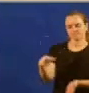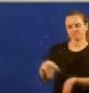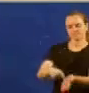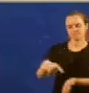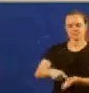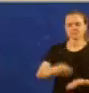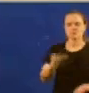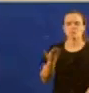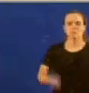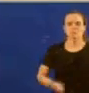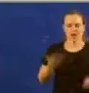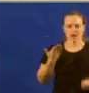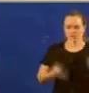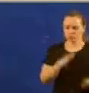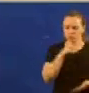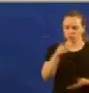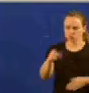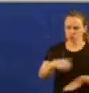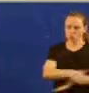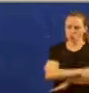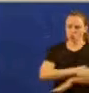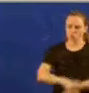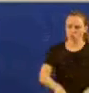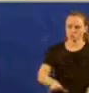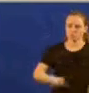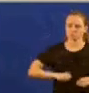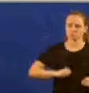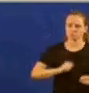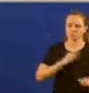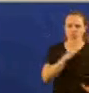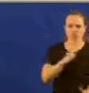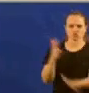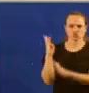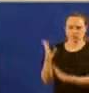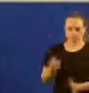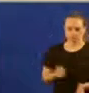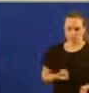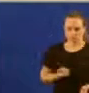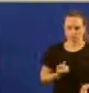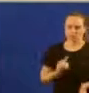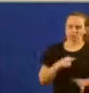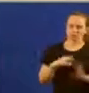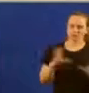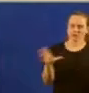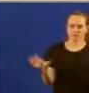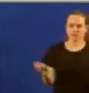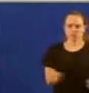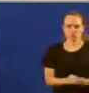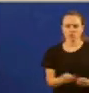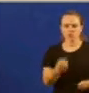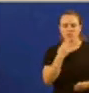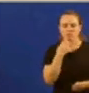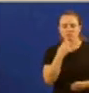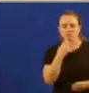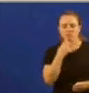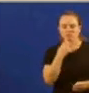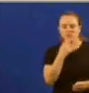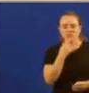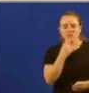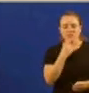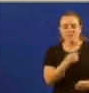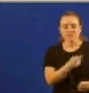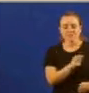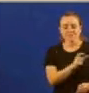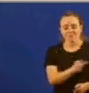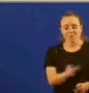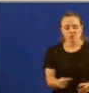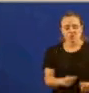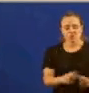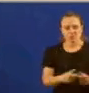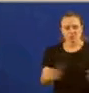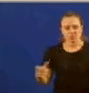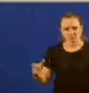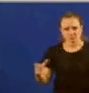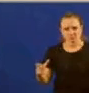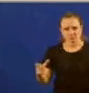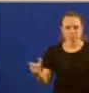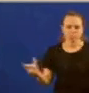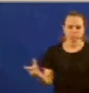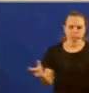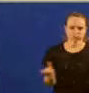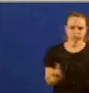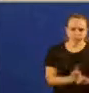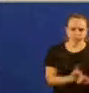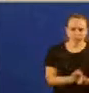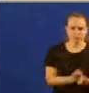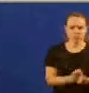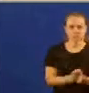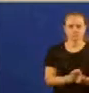goberno en Galicia. E resumía yo meu, a demografía regresiva, a economía débil, a paisaxe social devastada